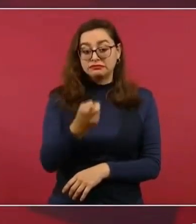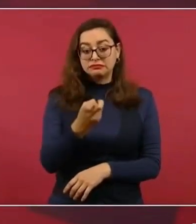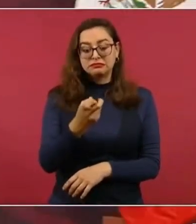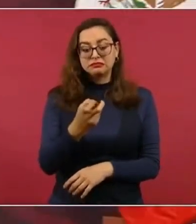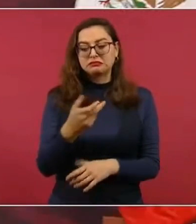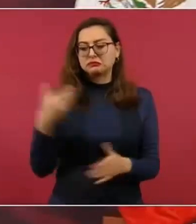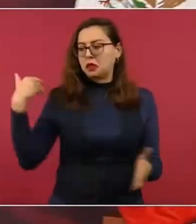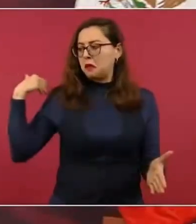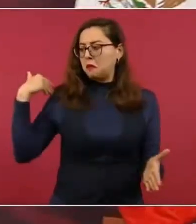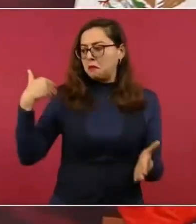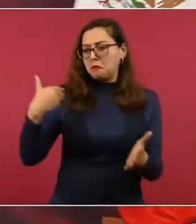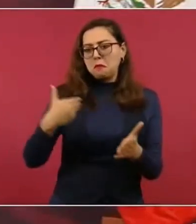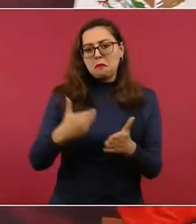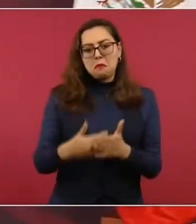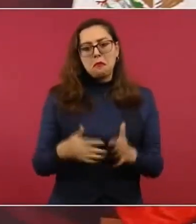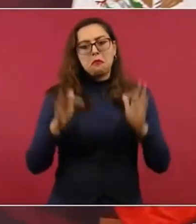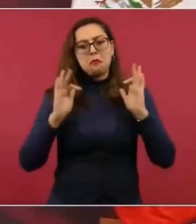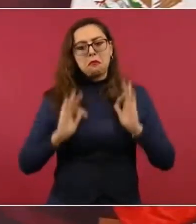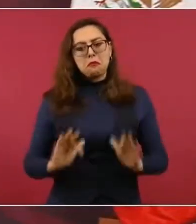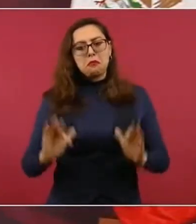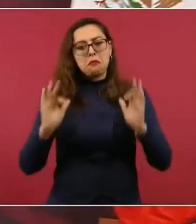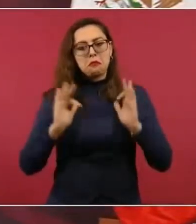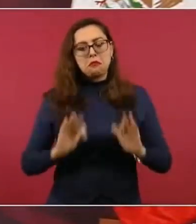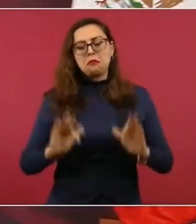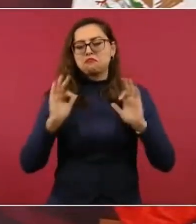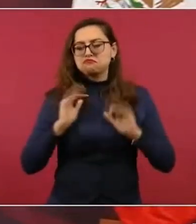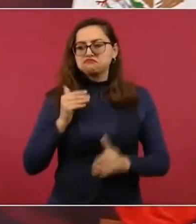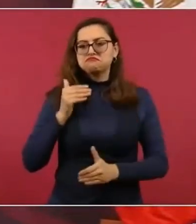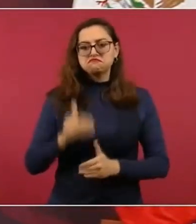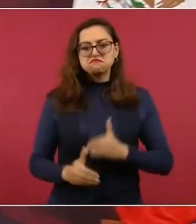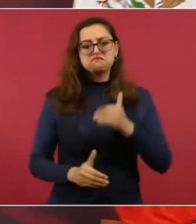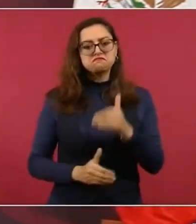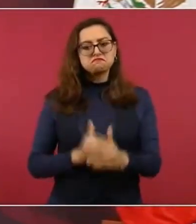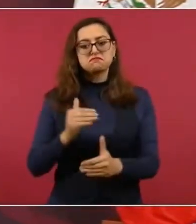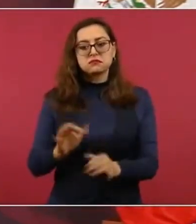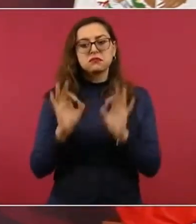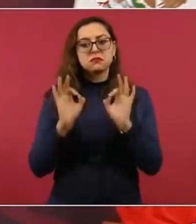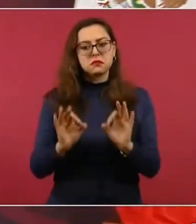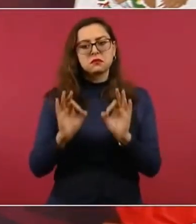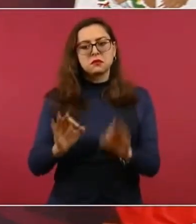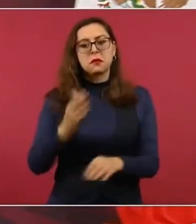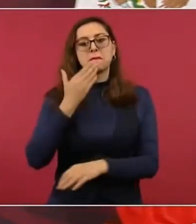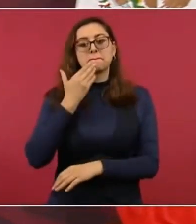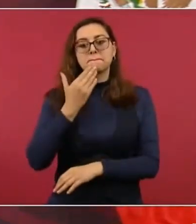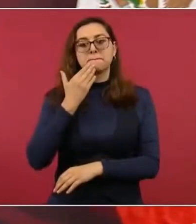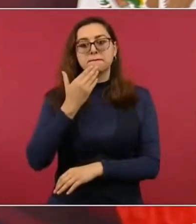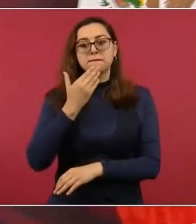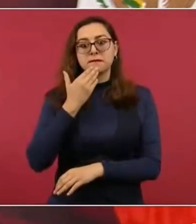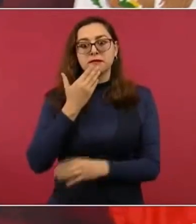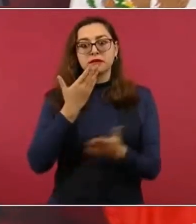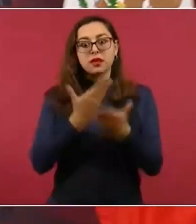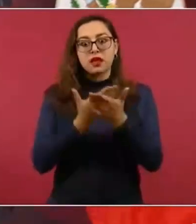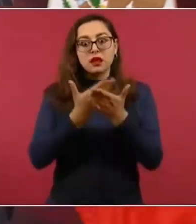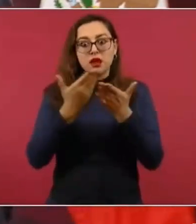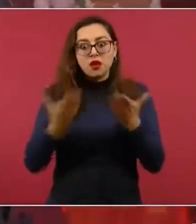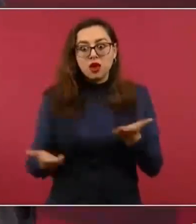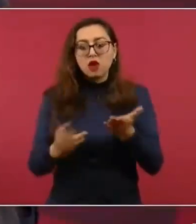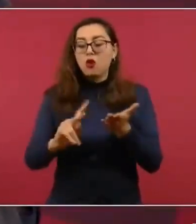presentando este fenómeno de ahora en Hidalgo, ya van dos, tres ocasiones,